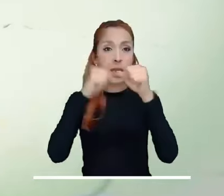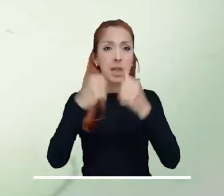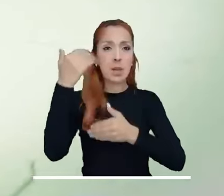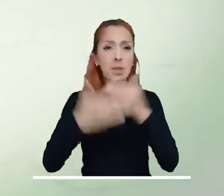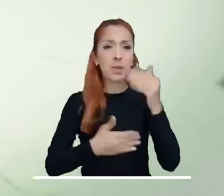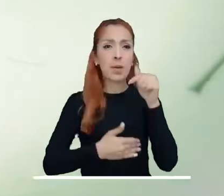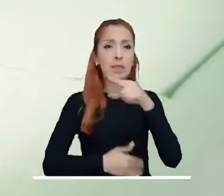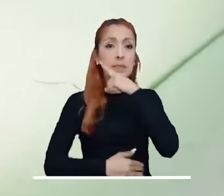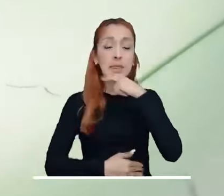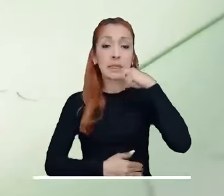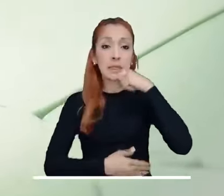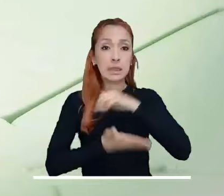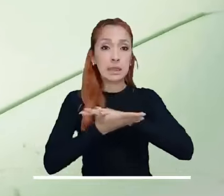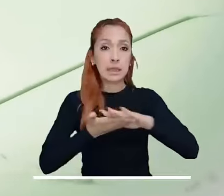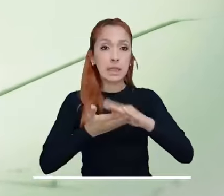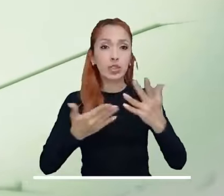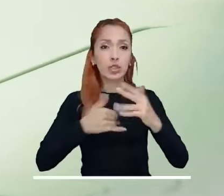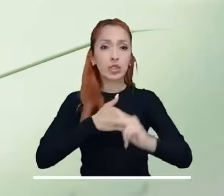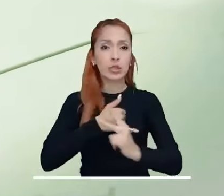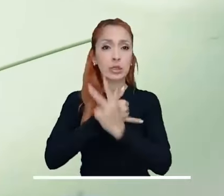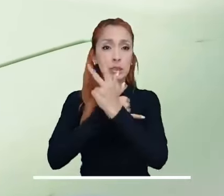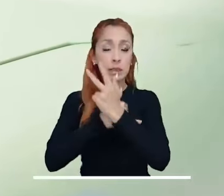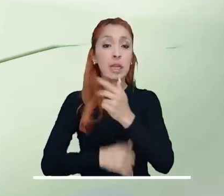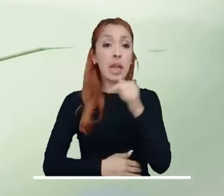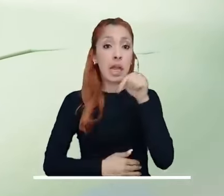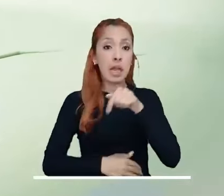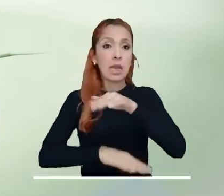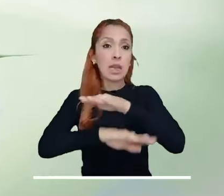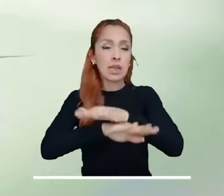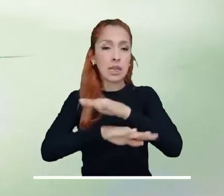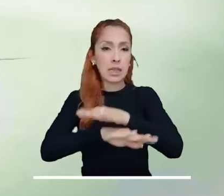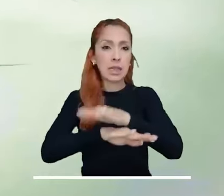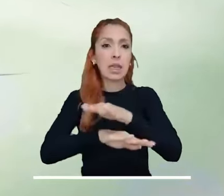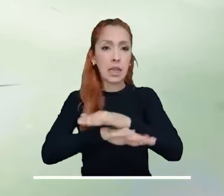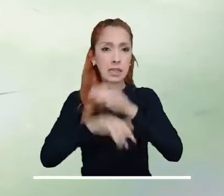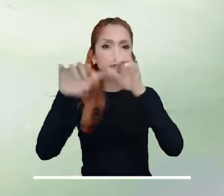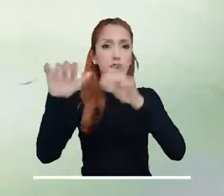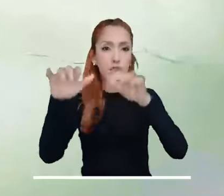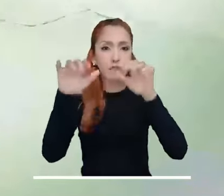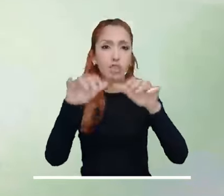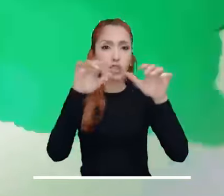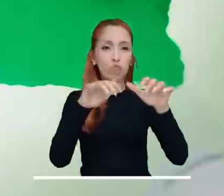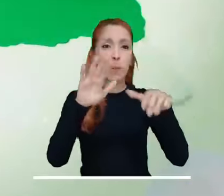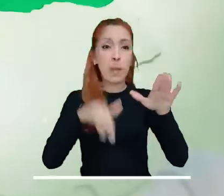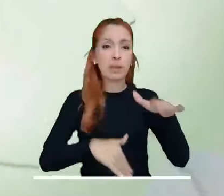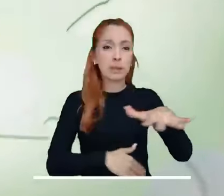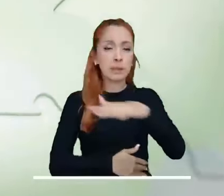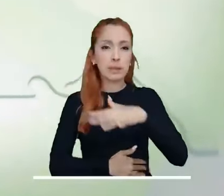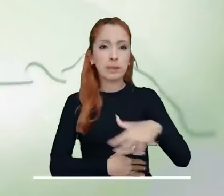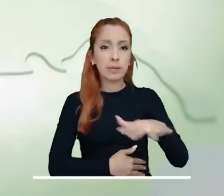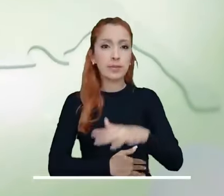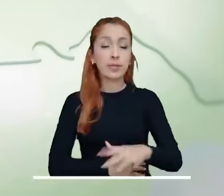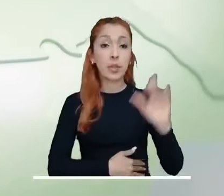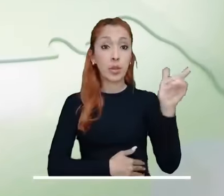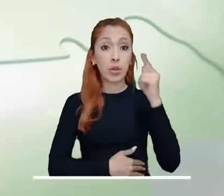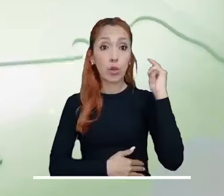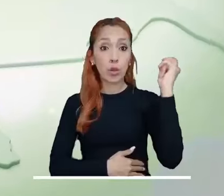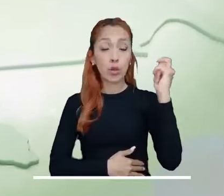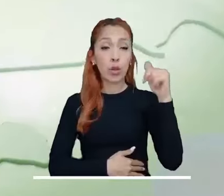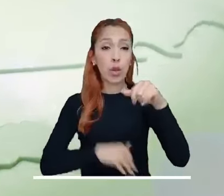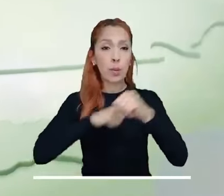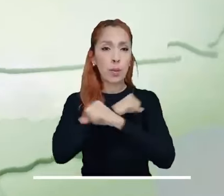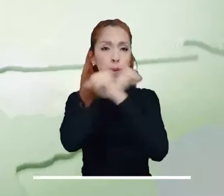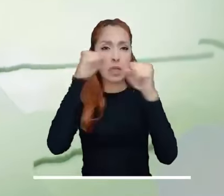jornada iniciará con predominio del tiempo seco en los Andes, la tarde estará basada por agua en la mayoría de la